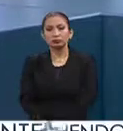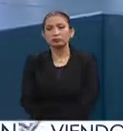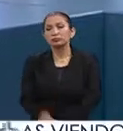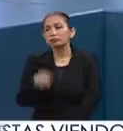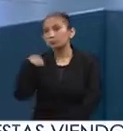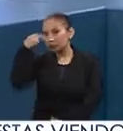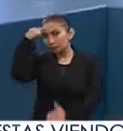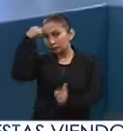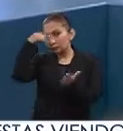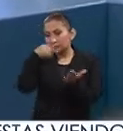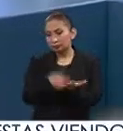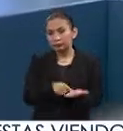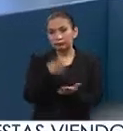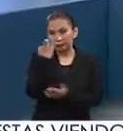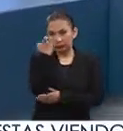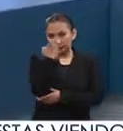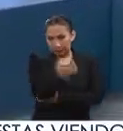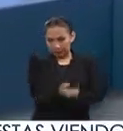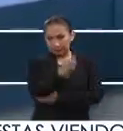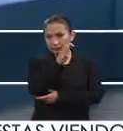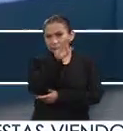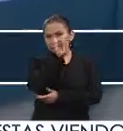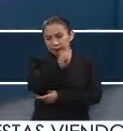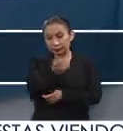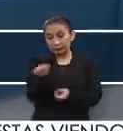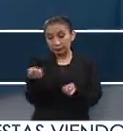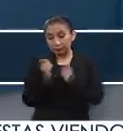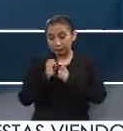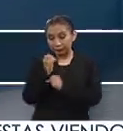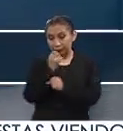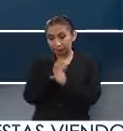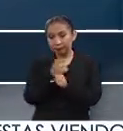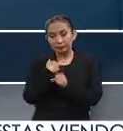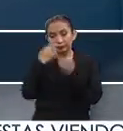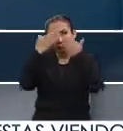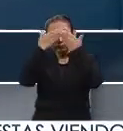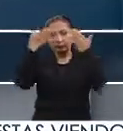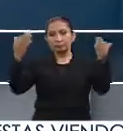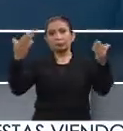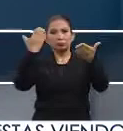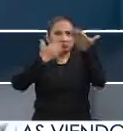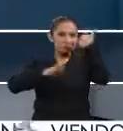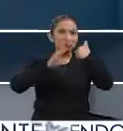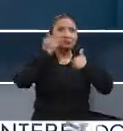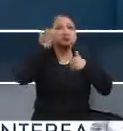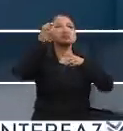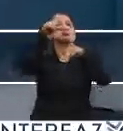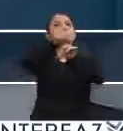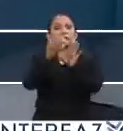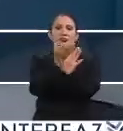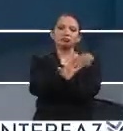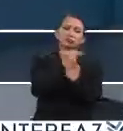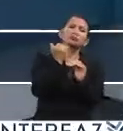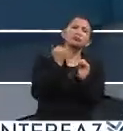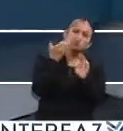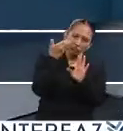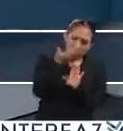Considero que con esta beca, esta oportunidad, tengo una visión de superación mayor que antes, ¿no?